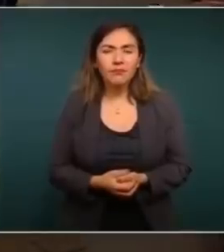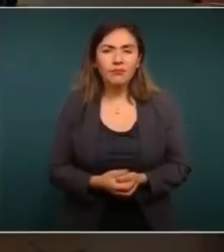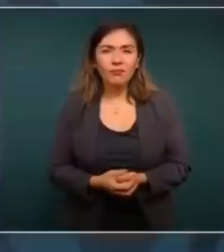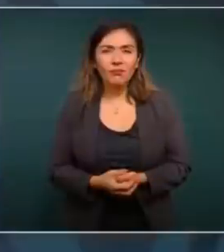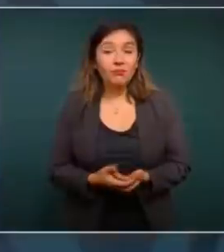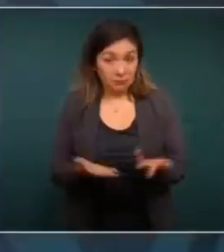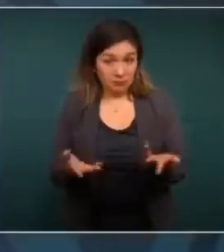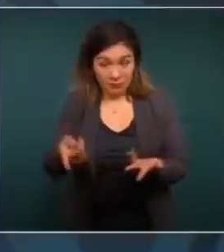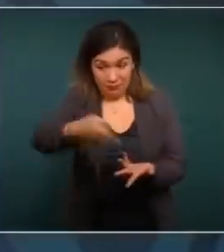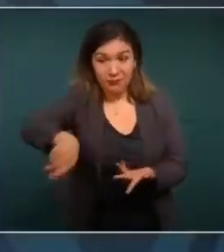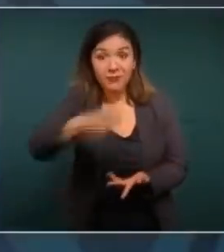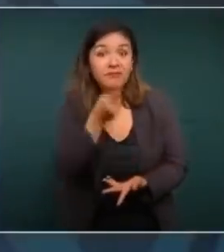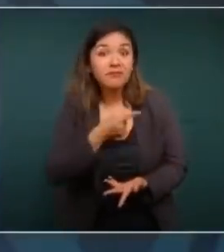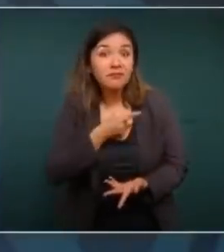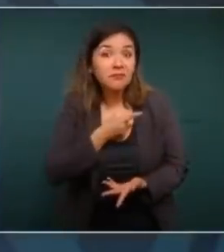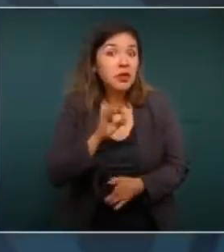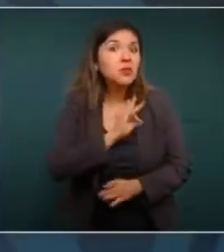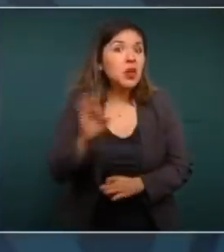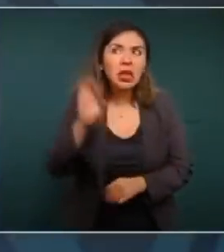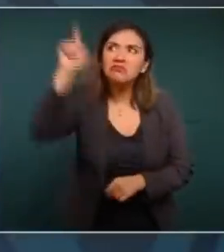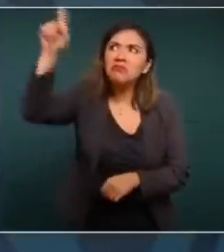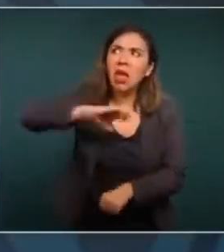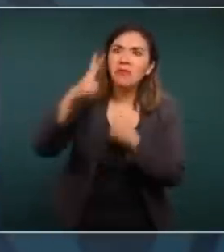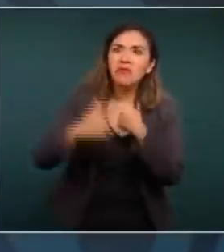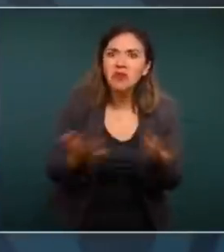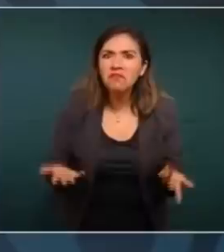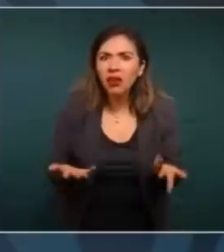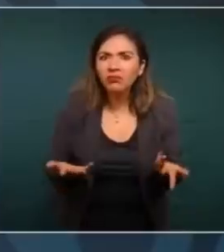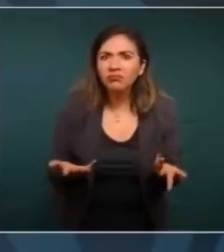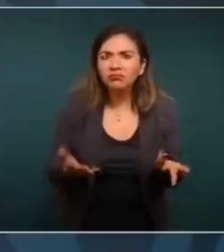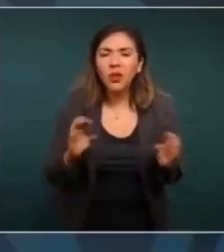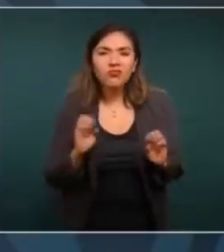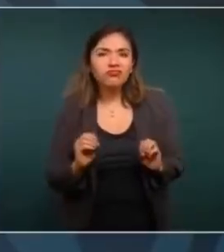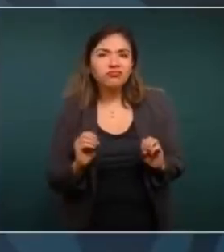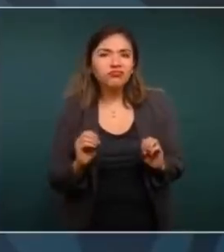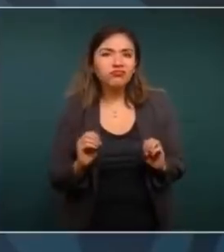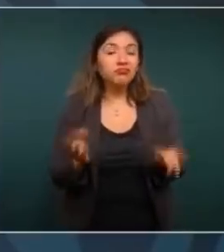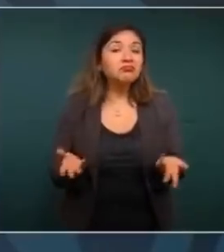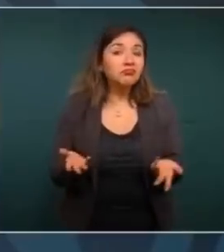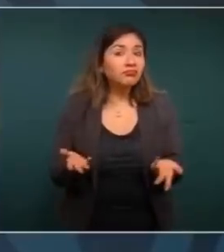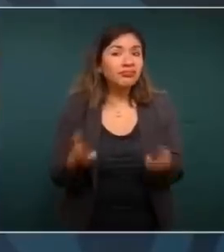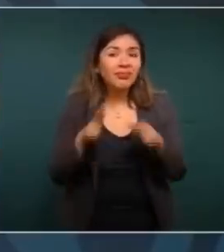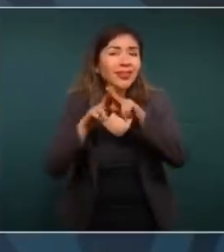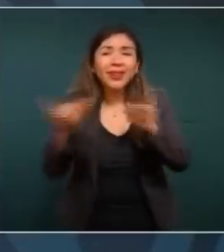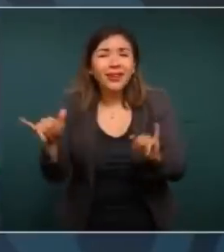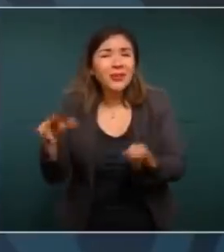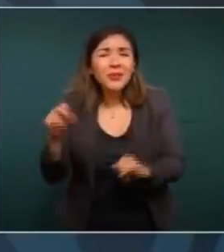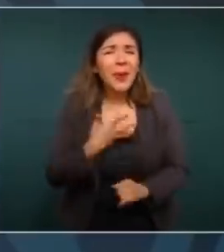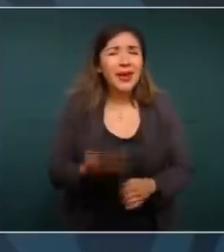A ver, puede ser que en Europa, en ningún lado.